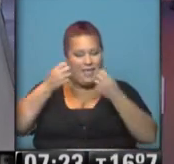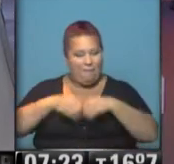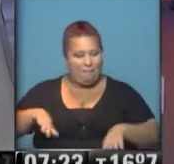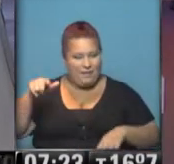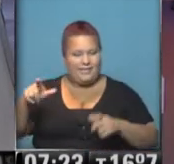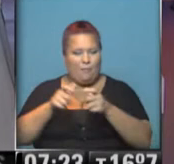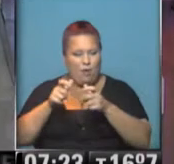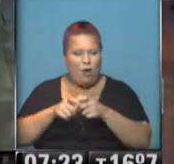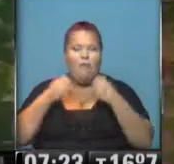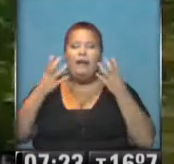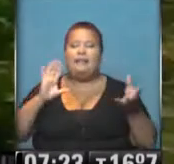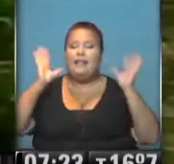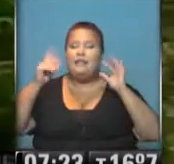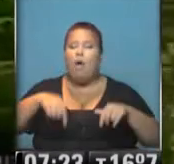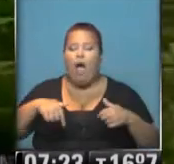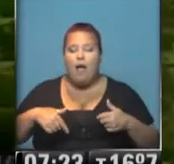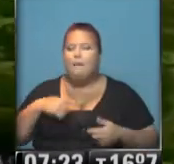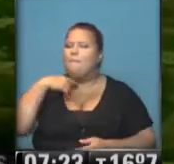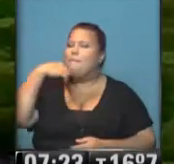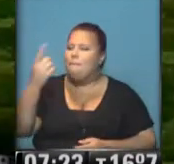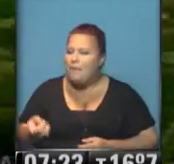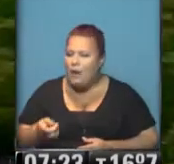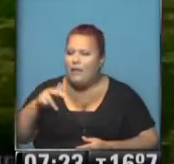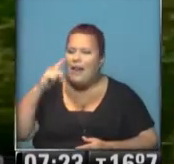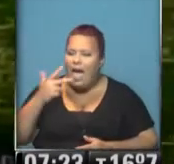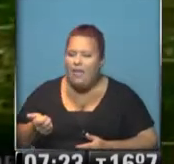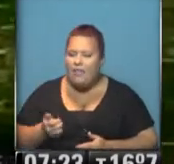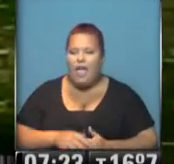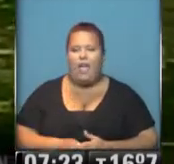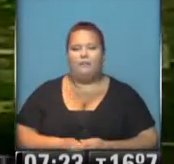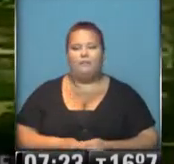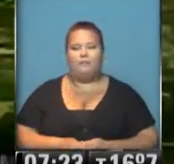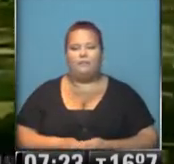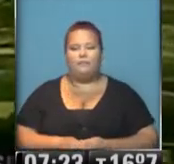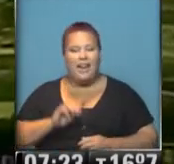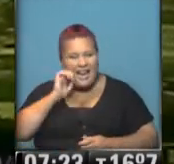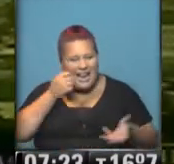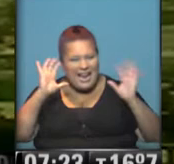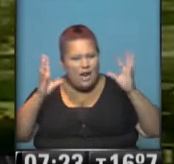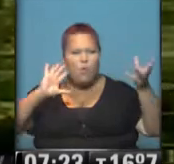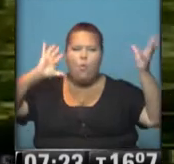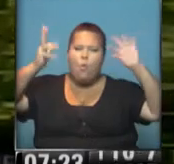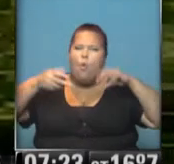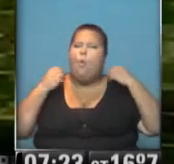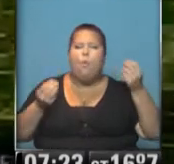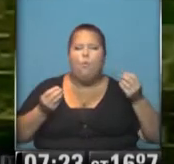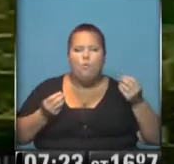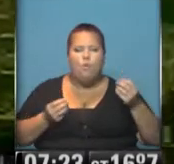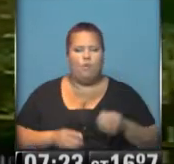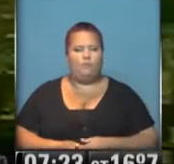de su programa, ¿cómo seguirá el tiempo ahora? Vamos a preguntarle, Nadia, ¿estará lindo, se va a nublar, cómo es?